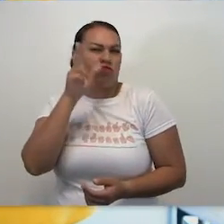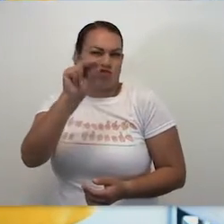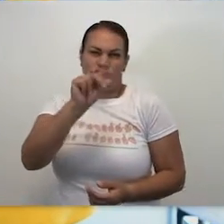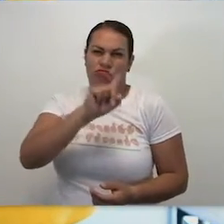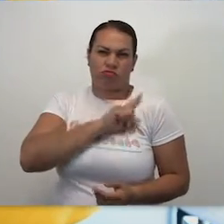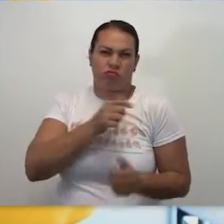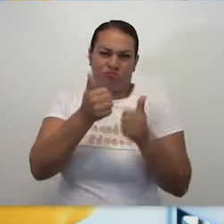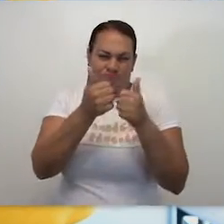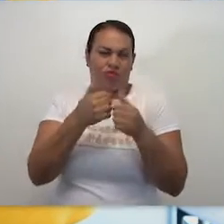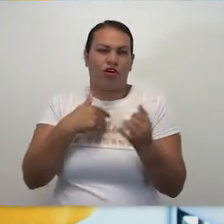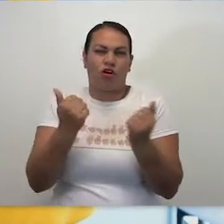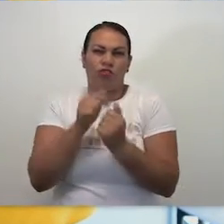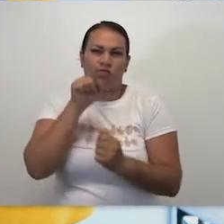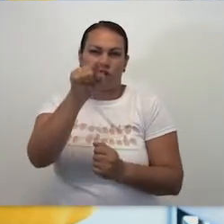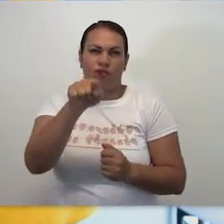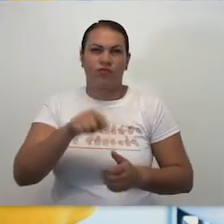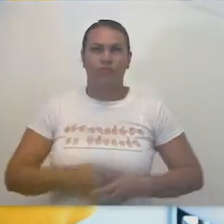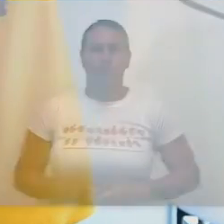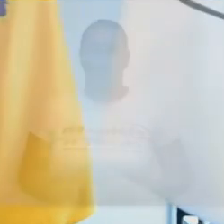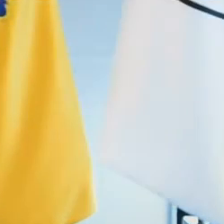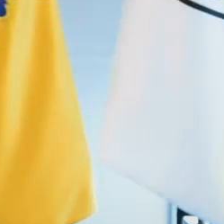Tlajomulco no están solos.